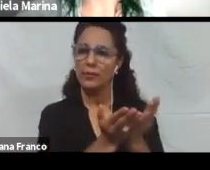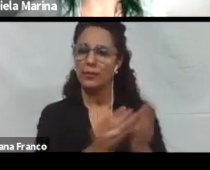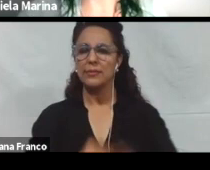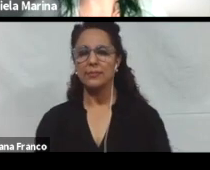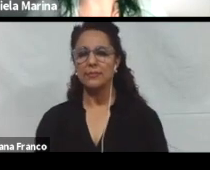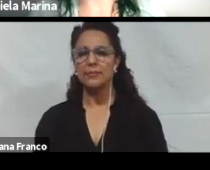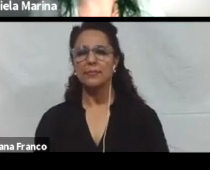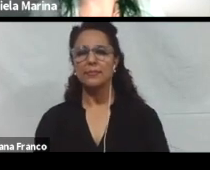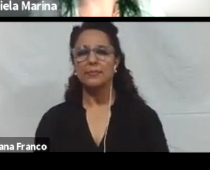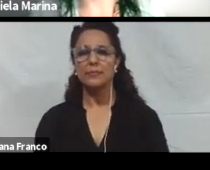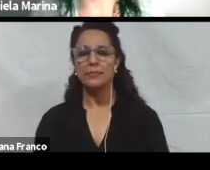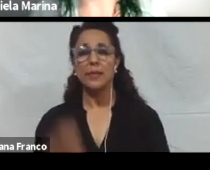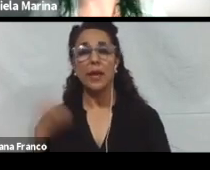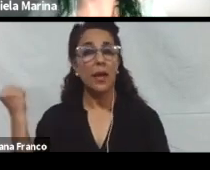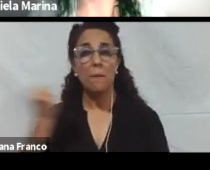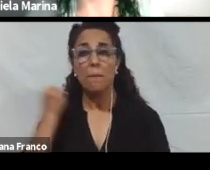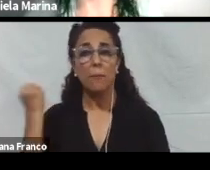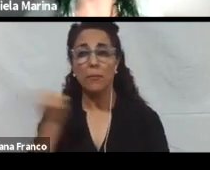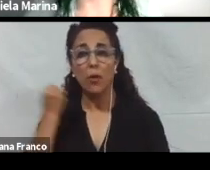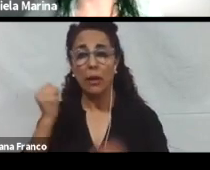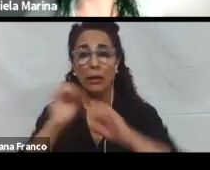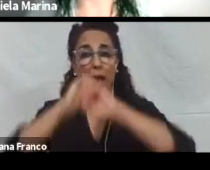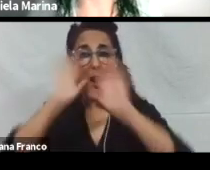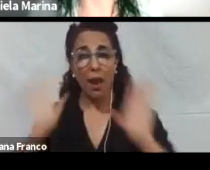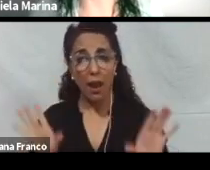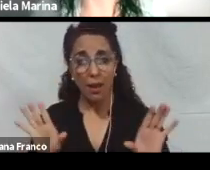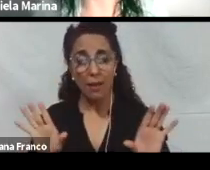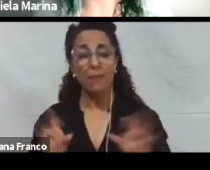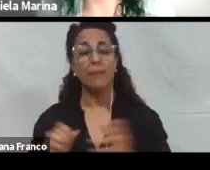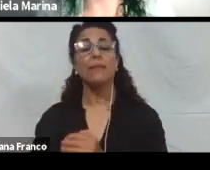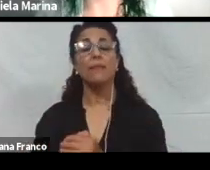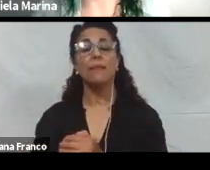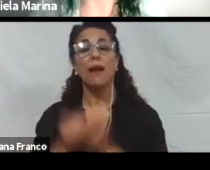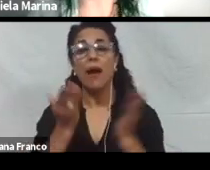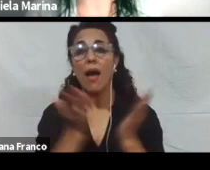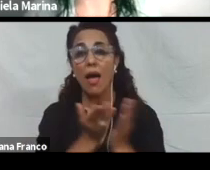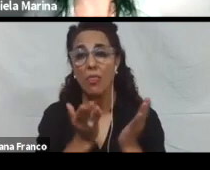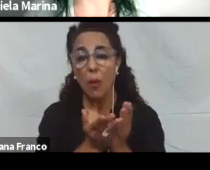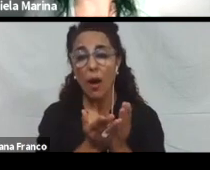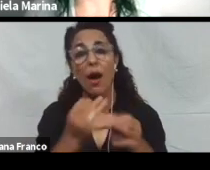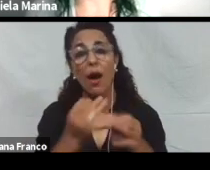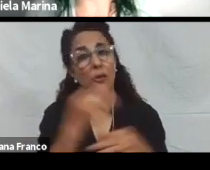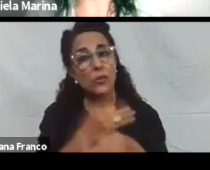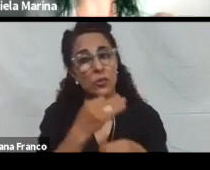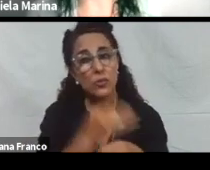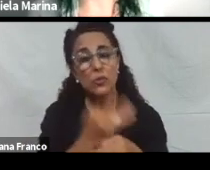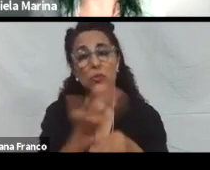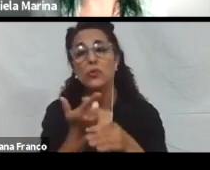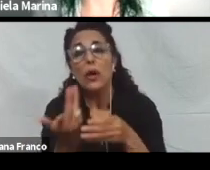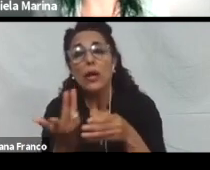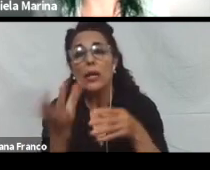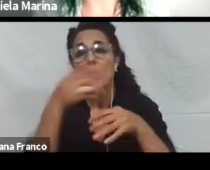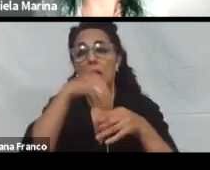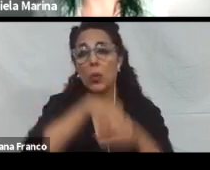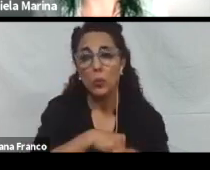Y es importante aclarar que si bien la educación inclusiva, hoy en día, como que con todo esto que estamos